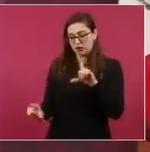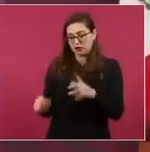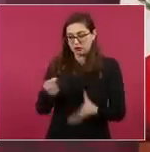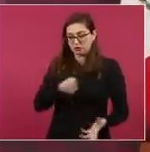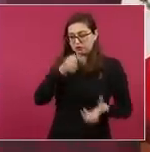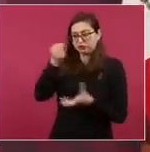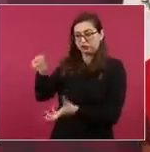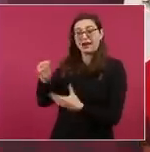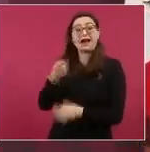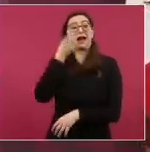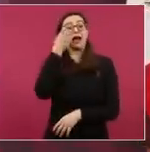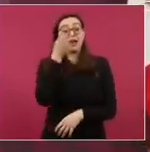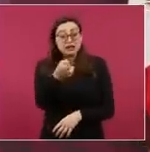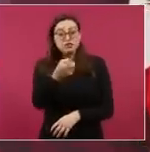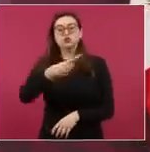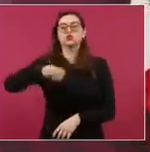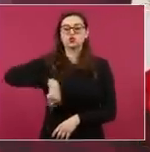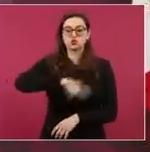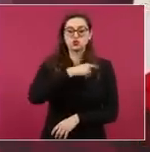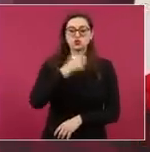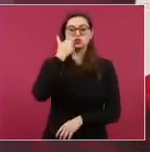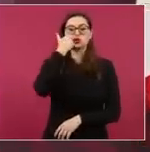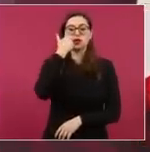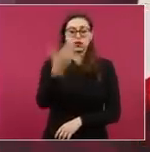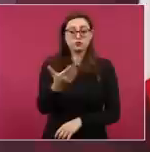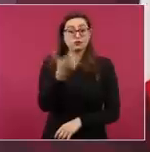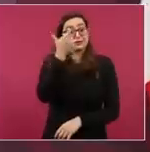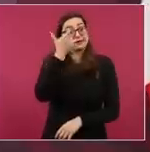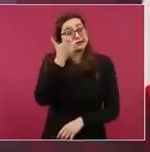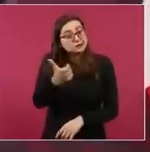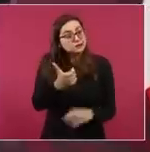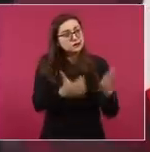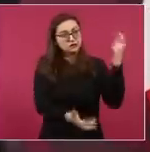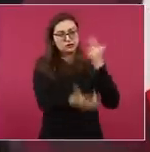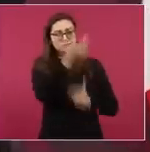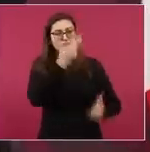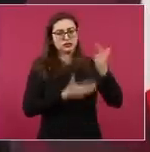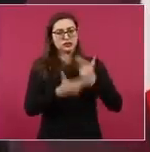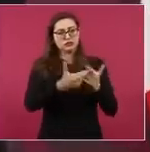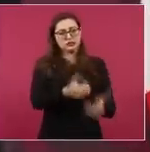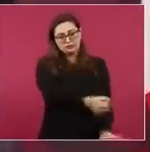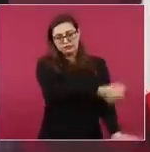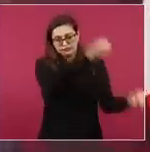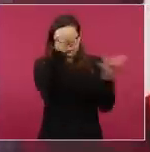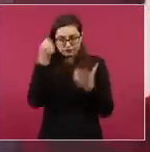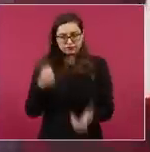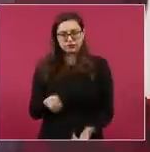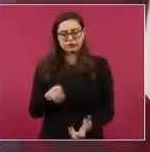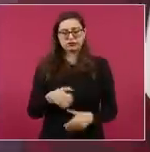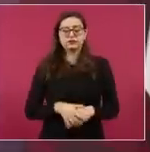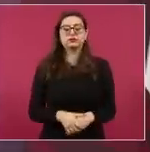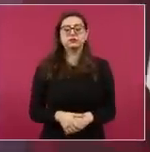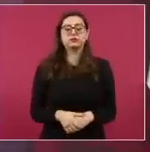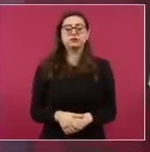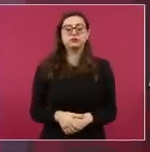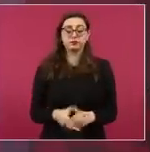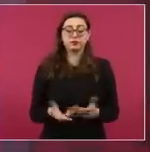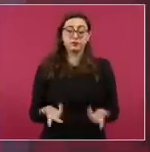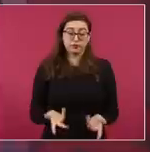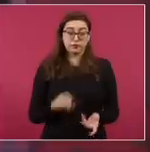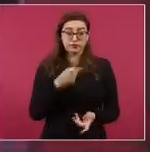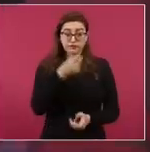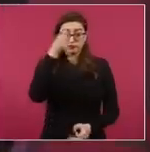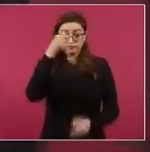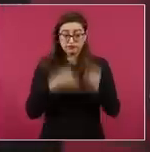que deprobarse que se trata